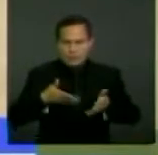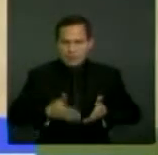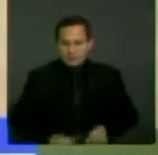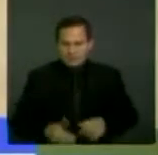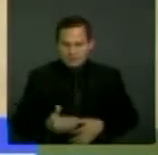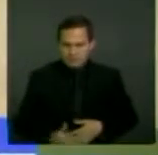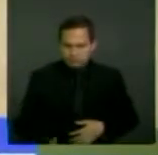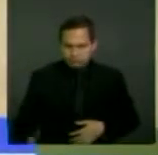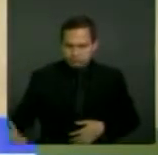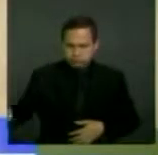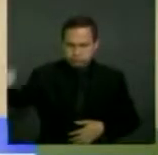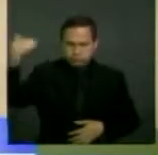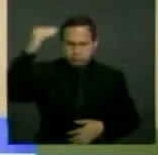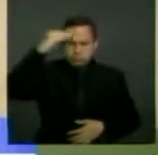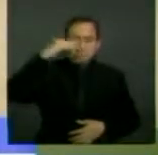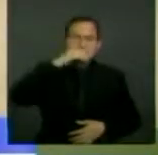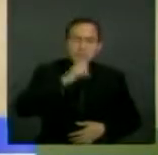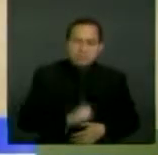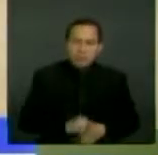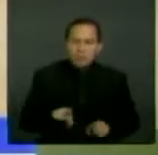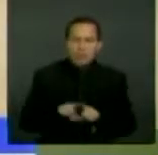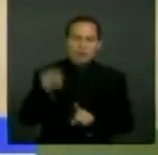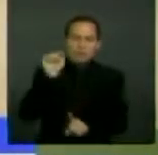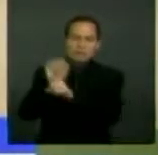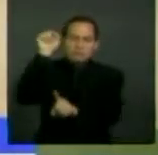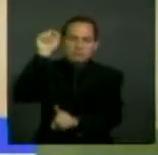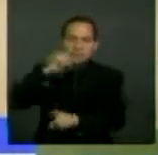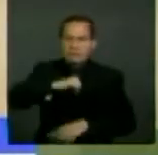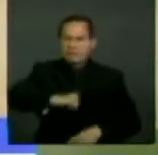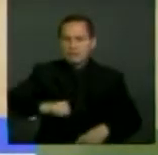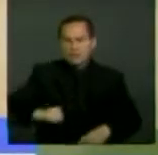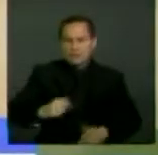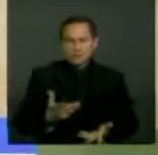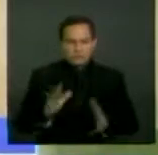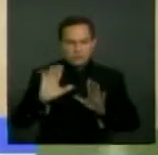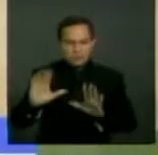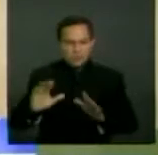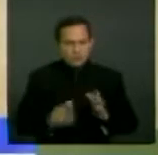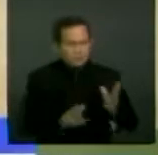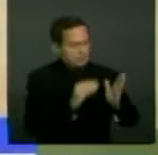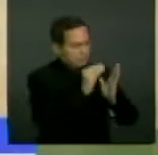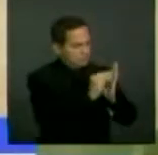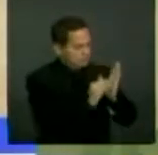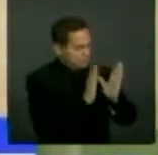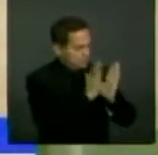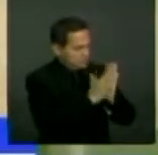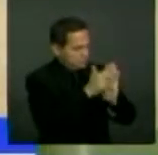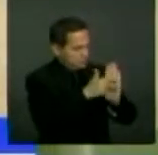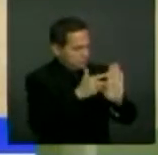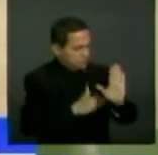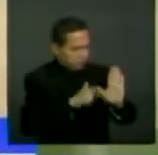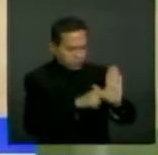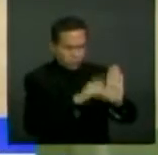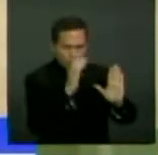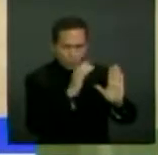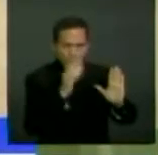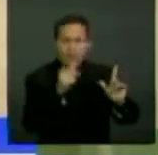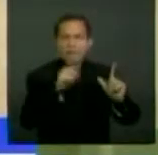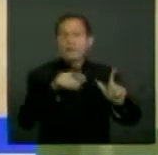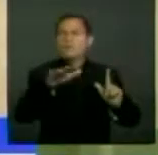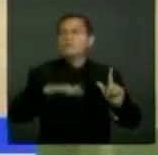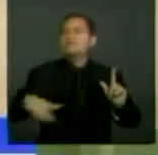discapacidad son anuladas en su dignidad y derechos, tanto por el marco normativo actualmente existente en Colombia como por las prácticas